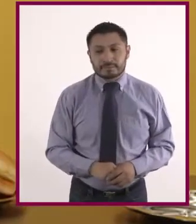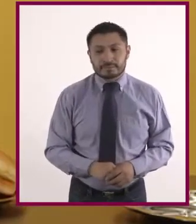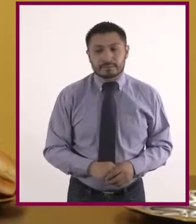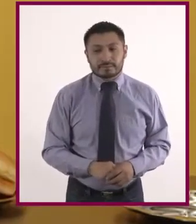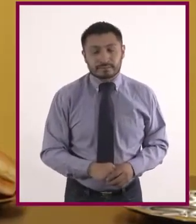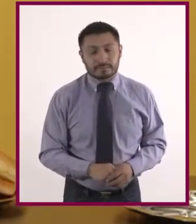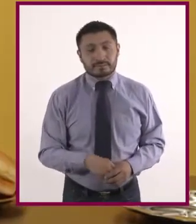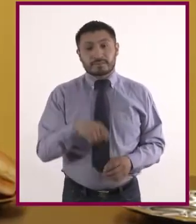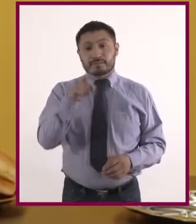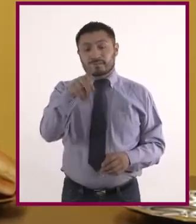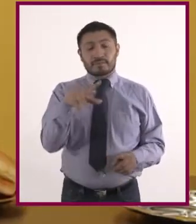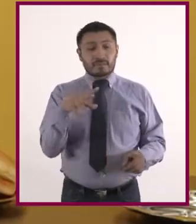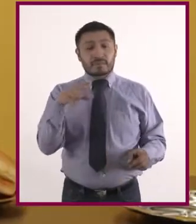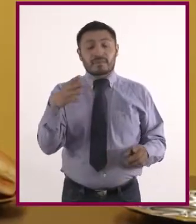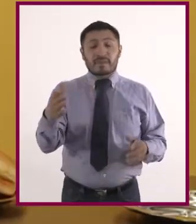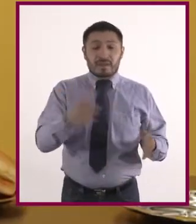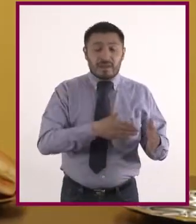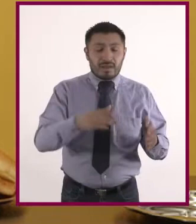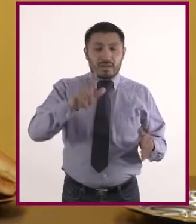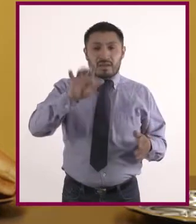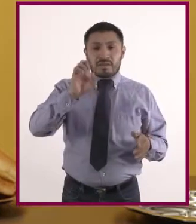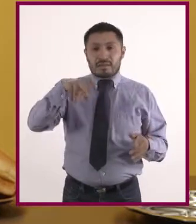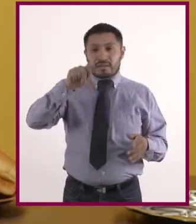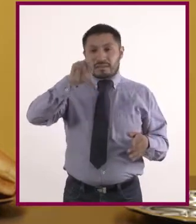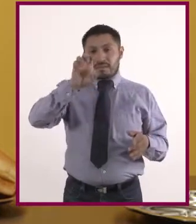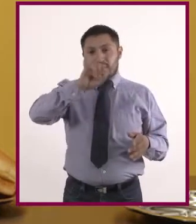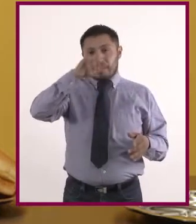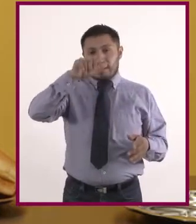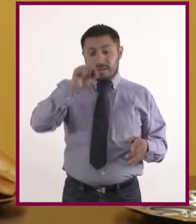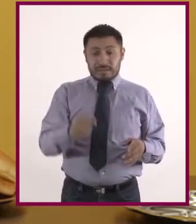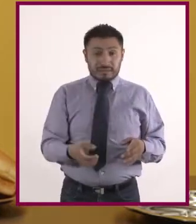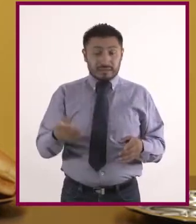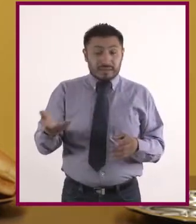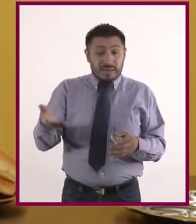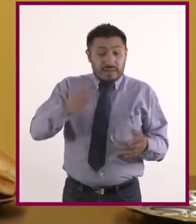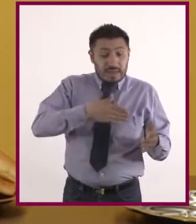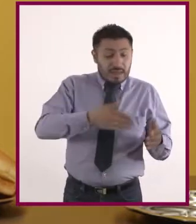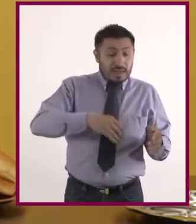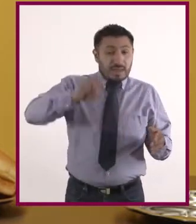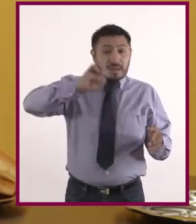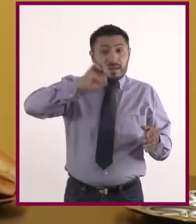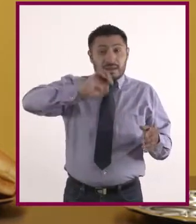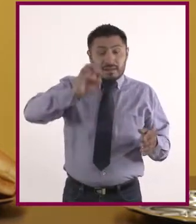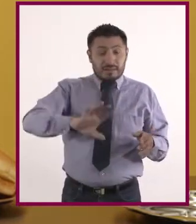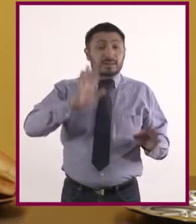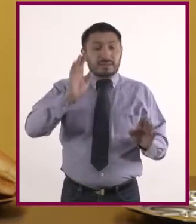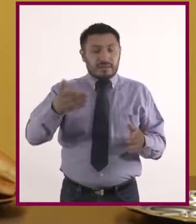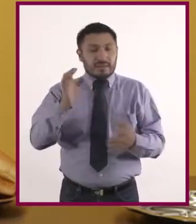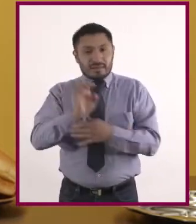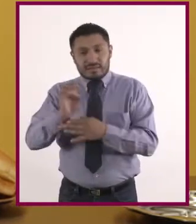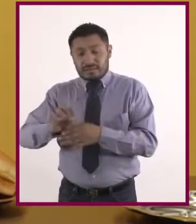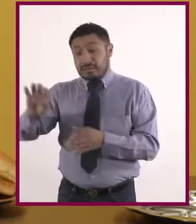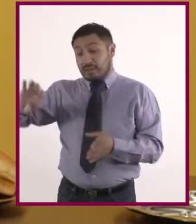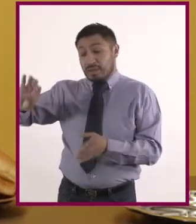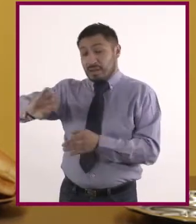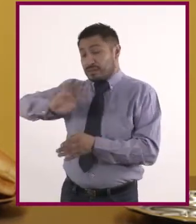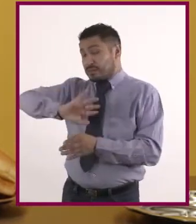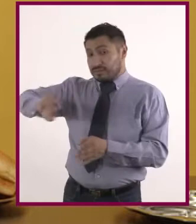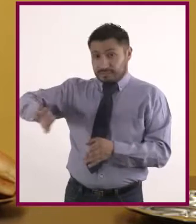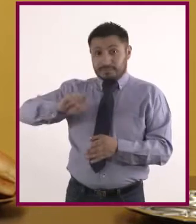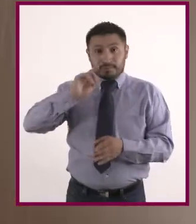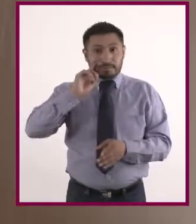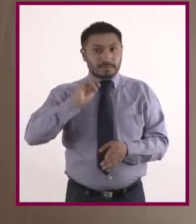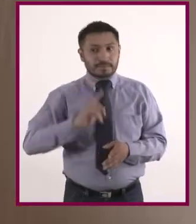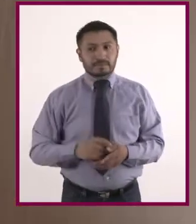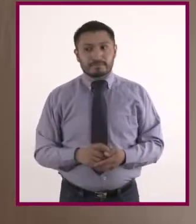Si cocimos nuestras lentejas con un poco de sal, estas ya van a quedar un poco saladas. Si al contrario no les agregamos nada durante la cocción, le tenemos que agregar